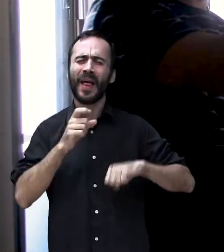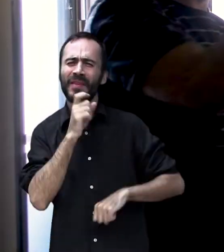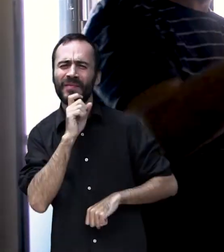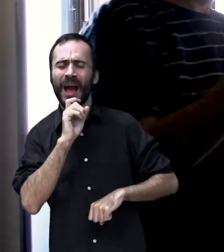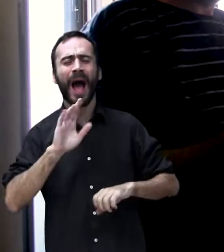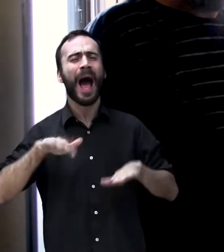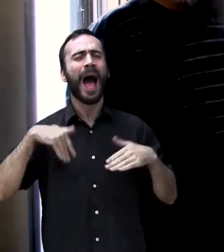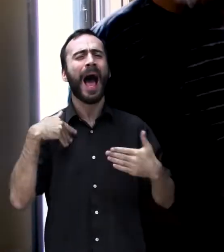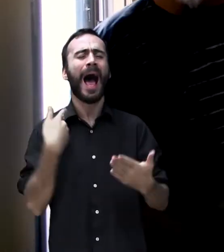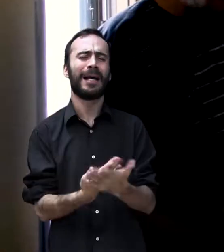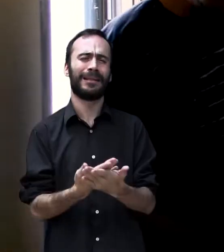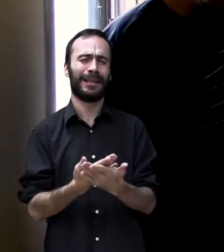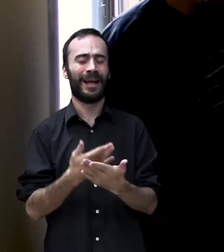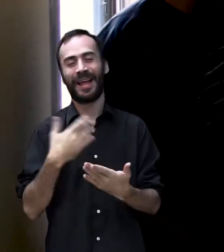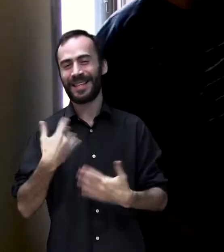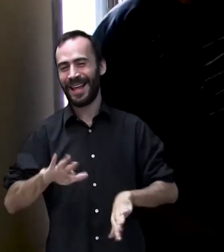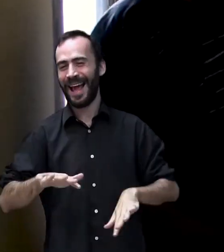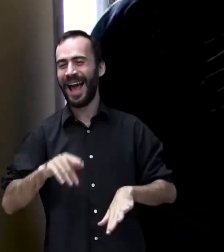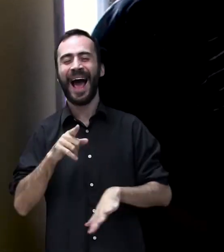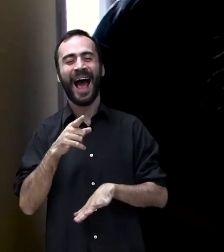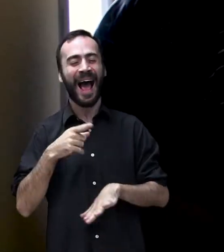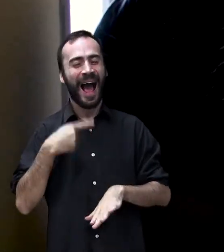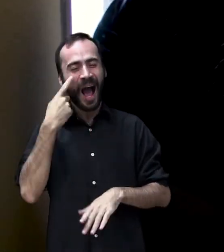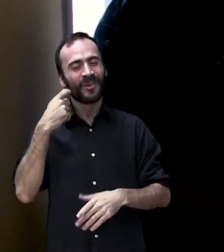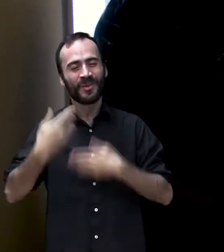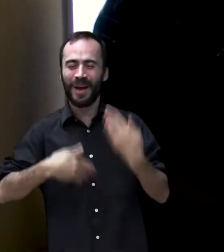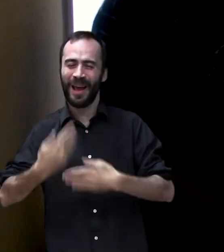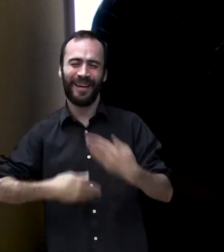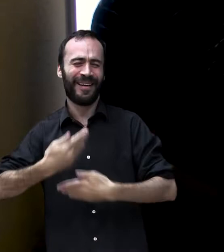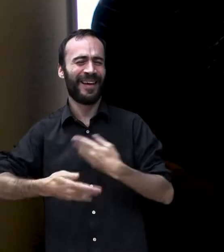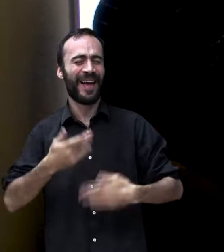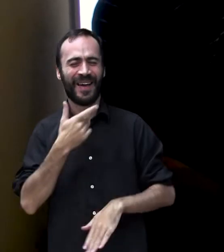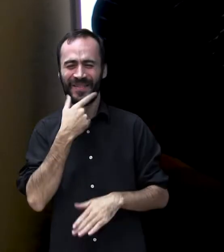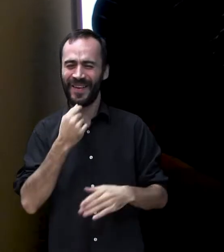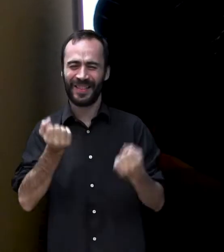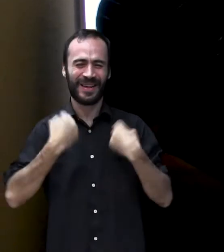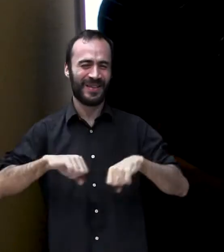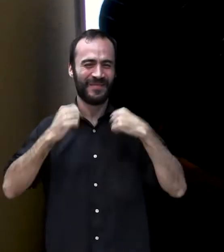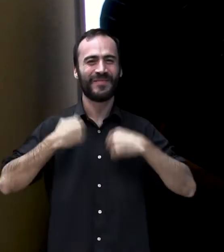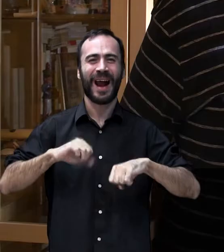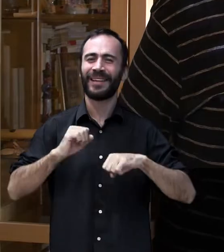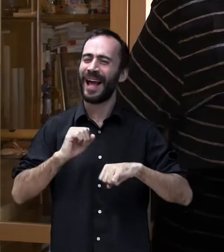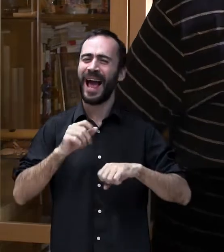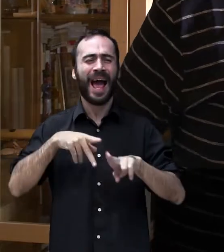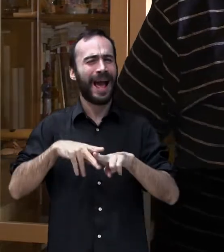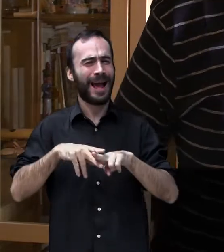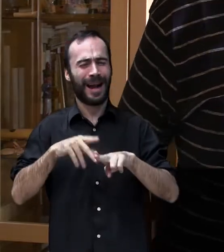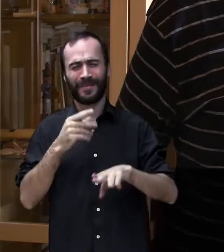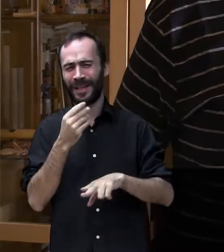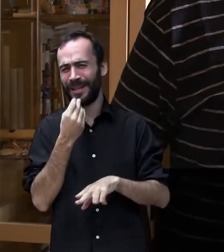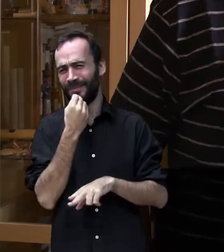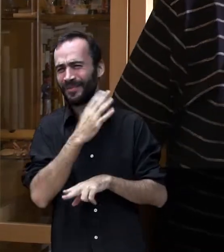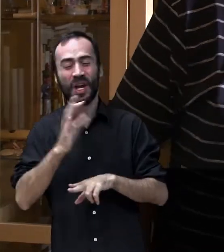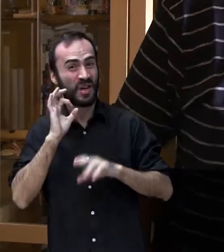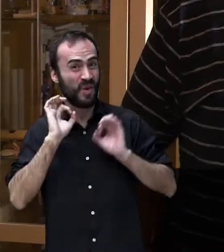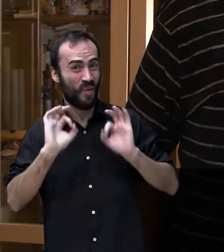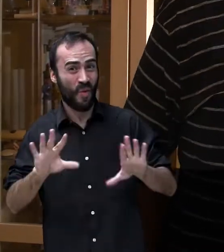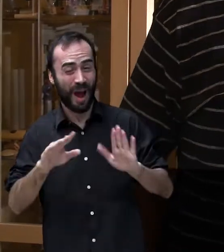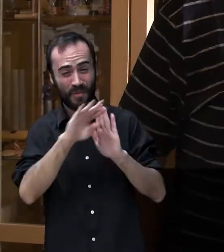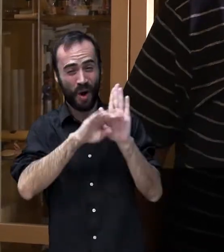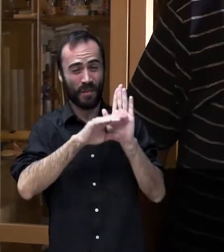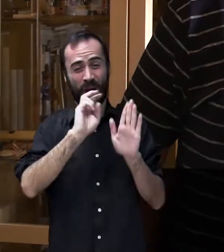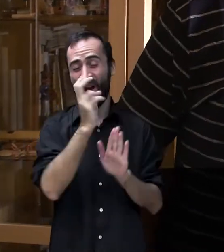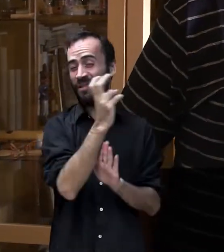que en un momento dado, pues coges la dinámica. Realmente no. Una vez que tienes ya la práctica, pues es una herramienta más, como puede ser un Word,